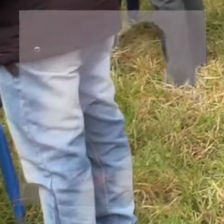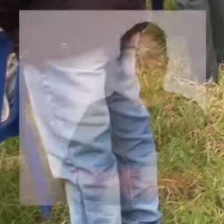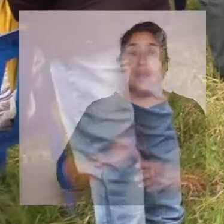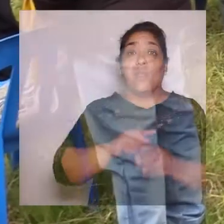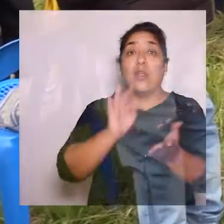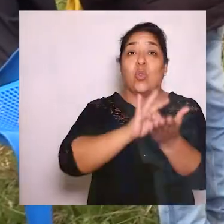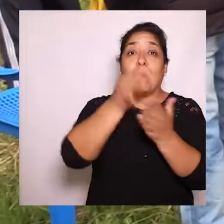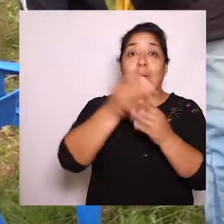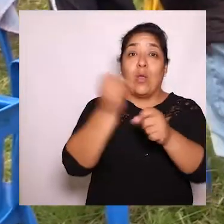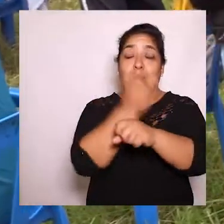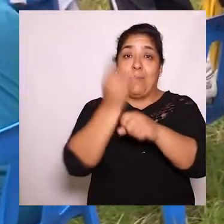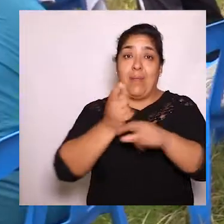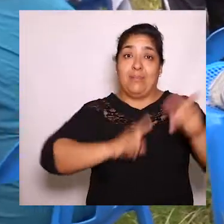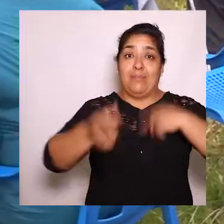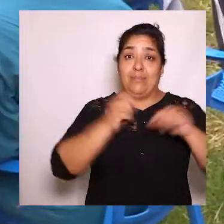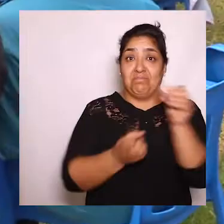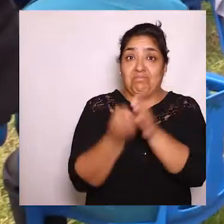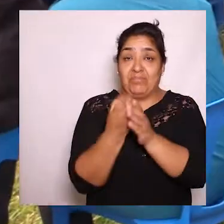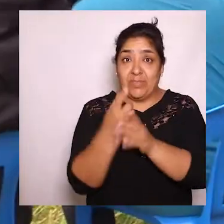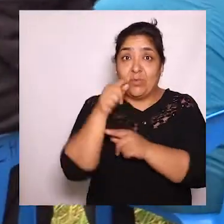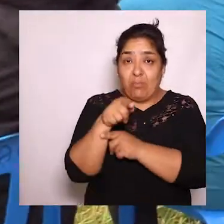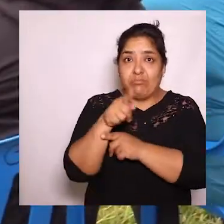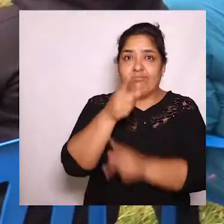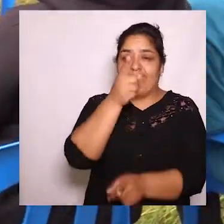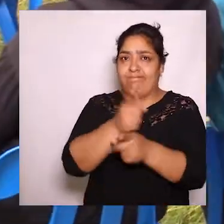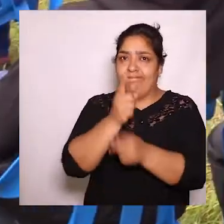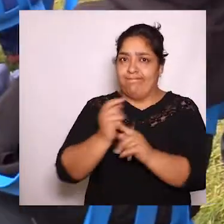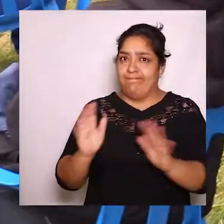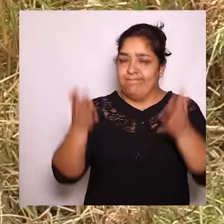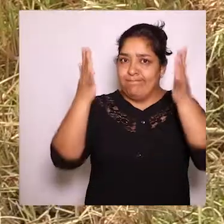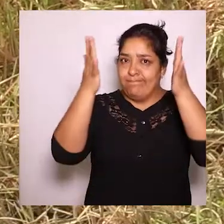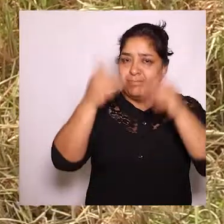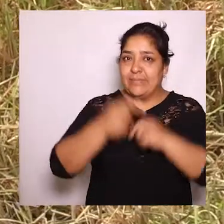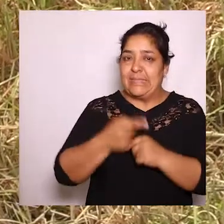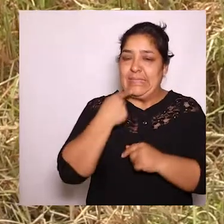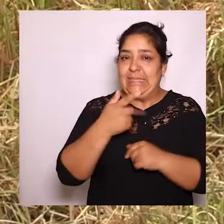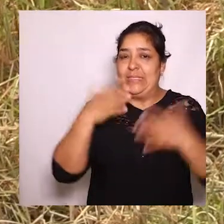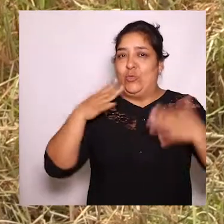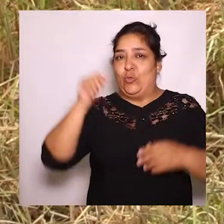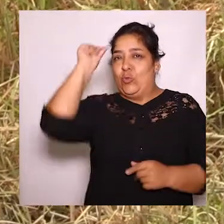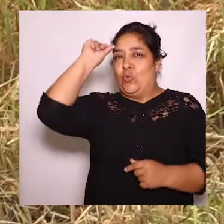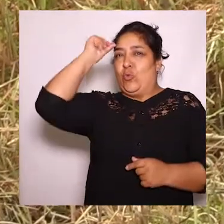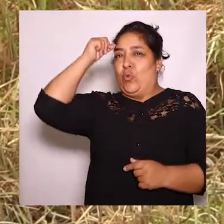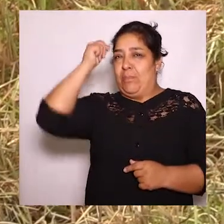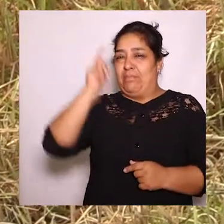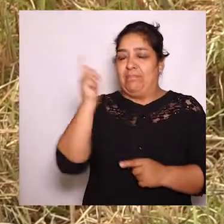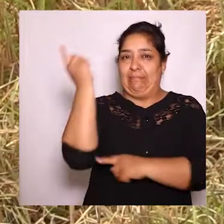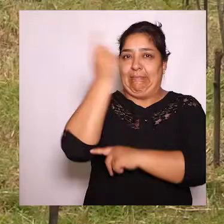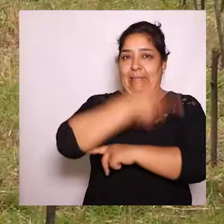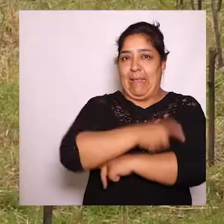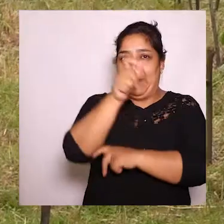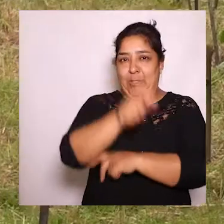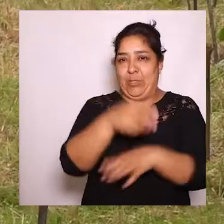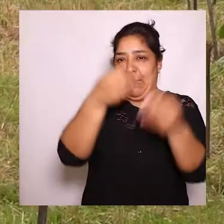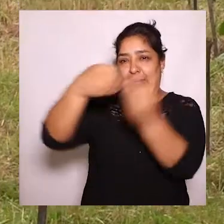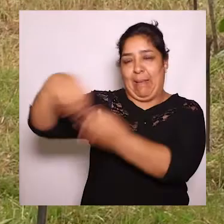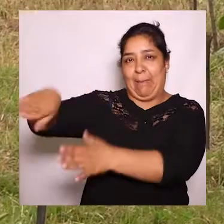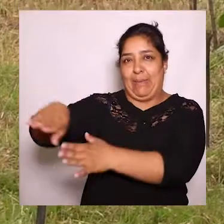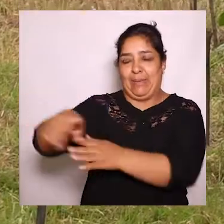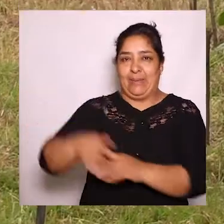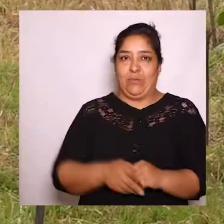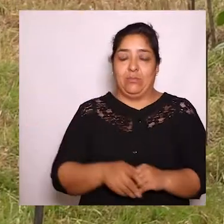En Tumaco, Ipiales, Barbacoas y Pasto se cumplieron actos simbólicos para conmemorar el día del desaparecido detenido.